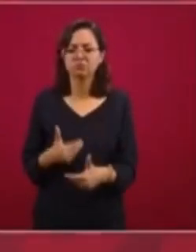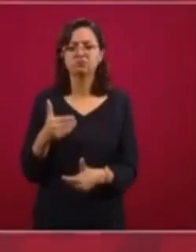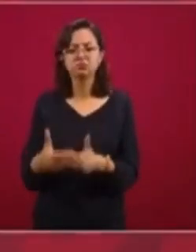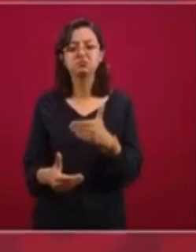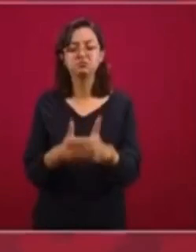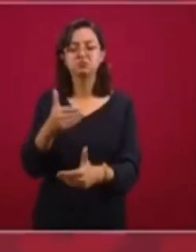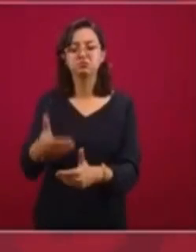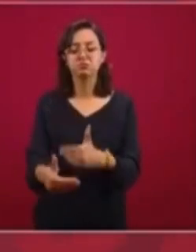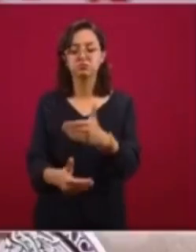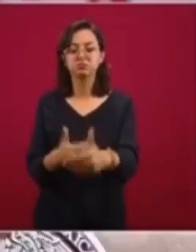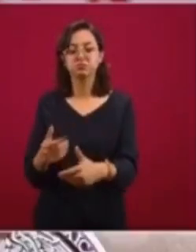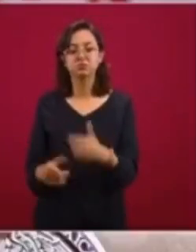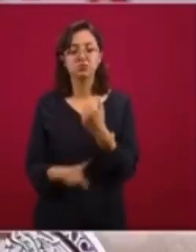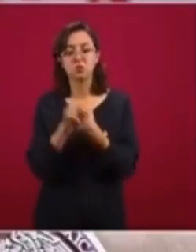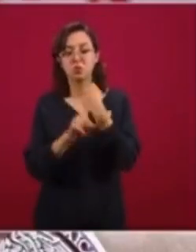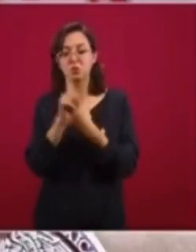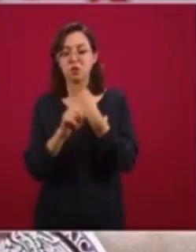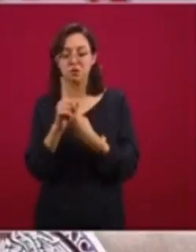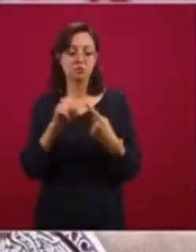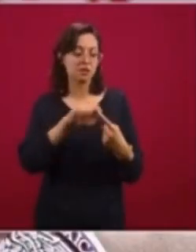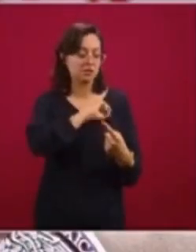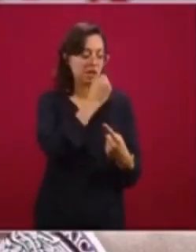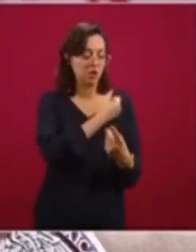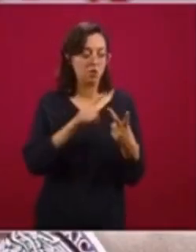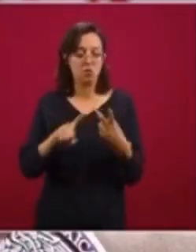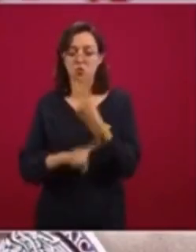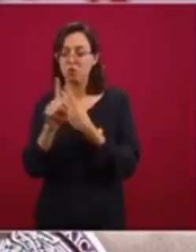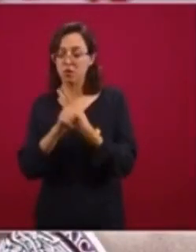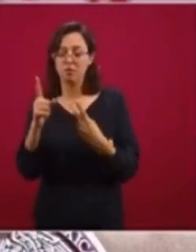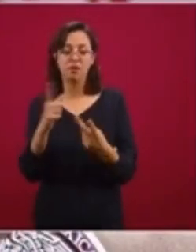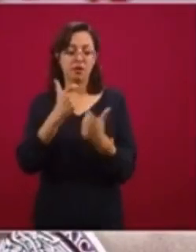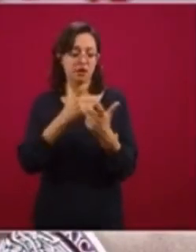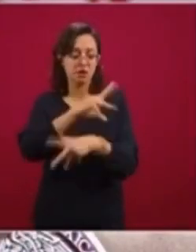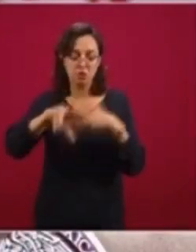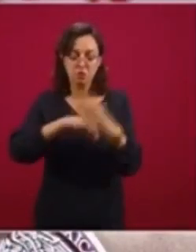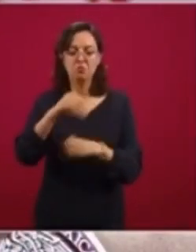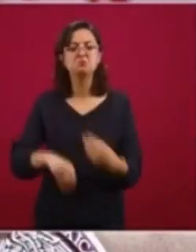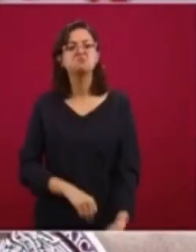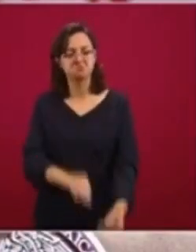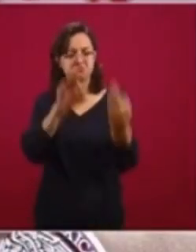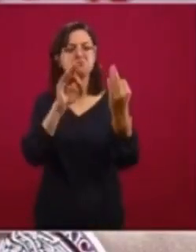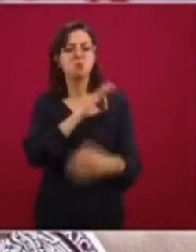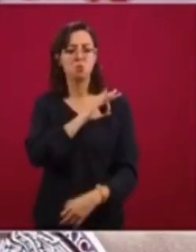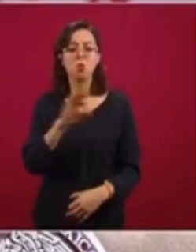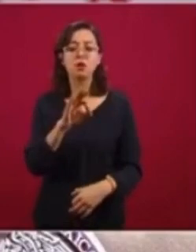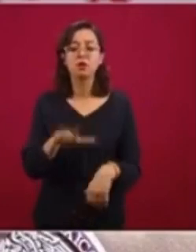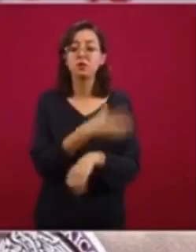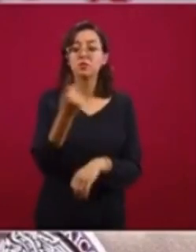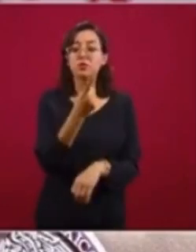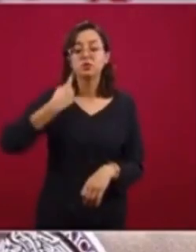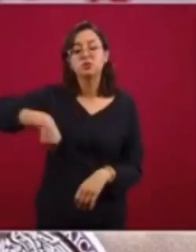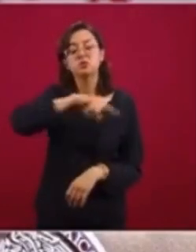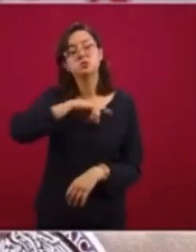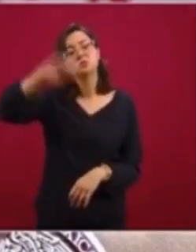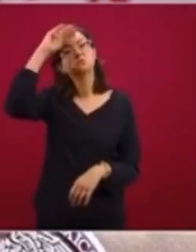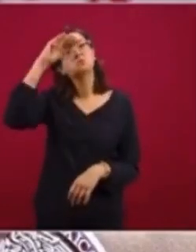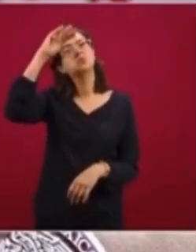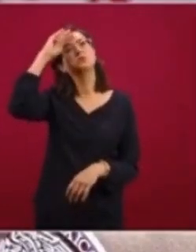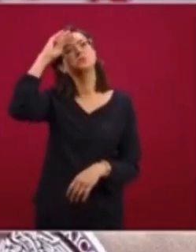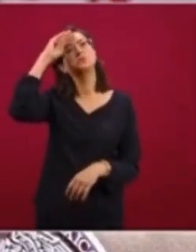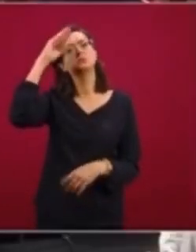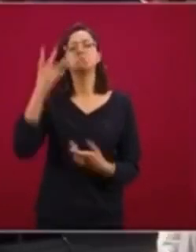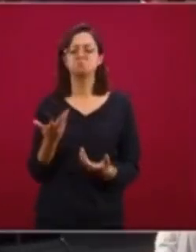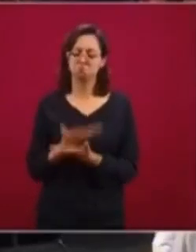la crisis sanitaria, la crisis económica, porque consideramos que estamos haciendo